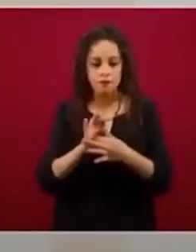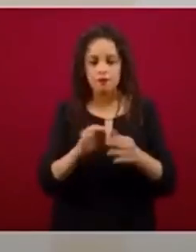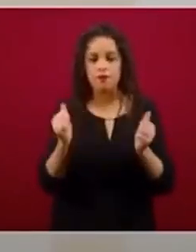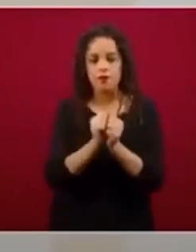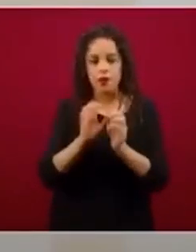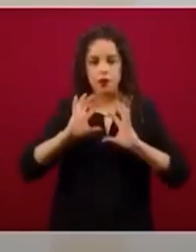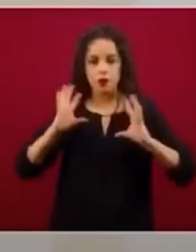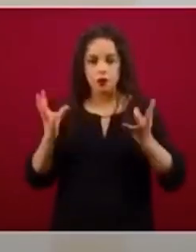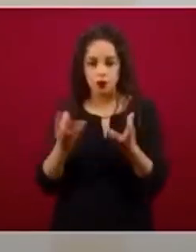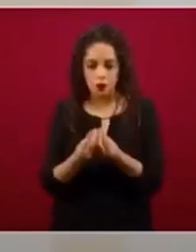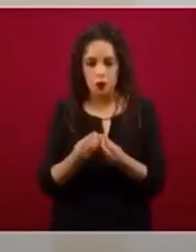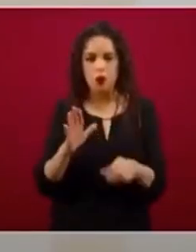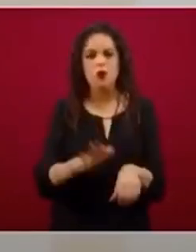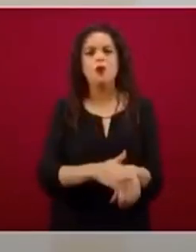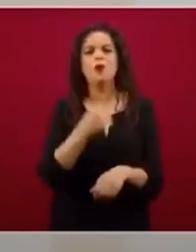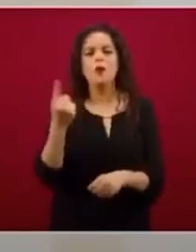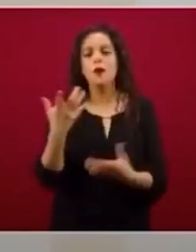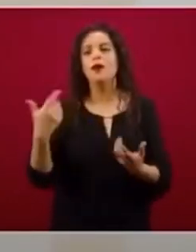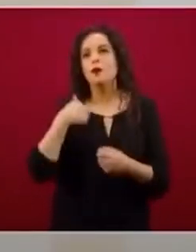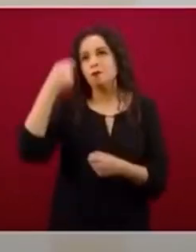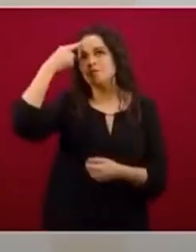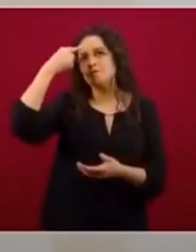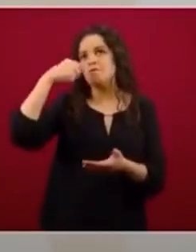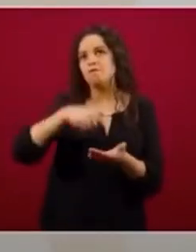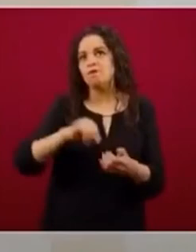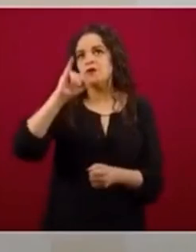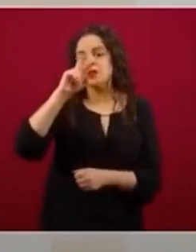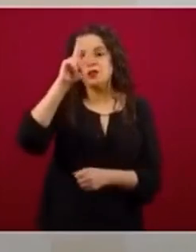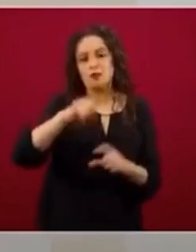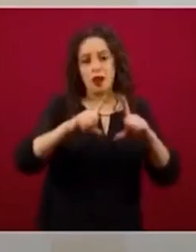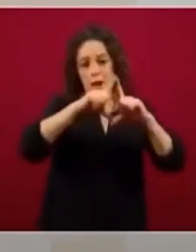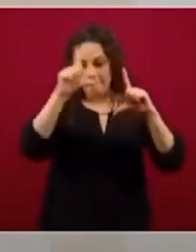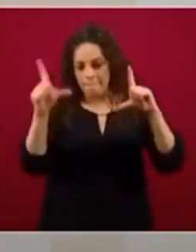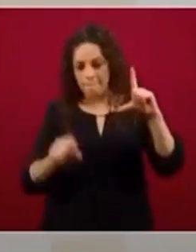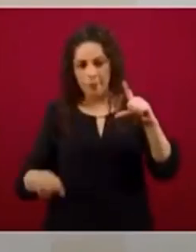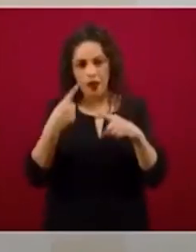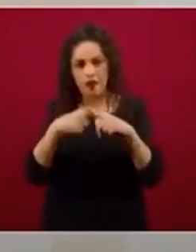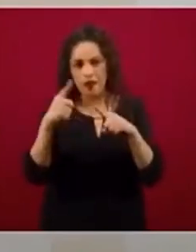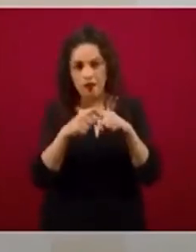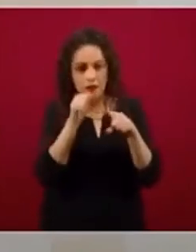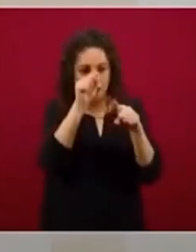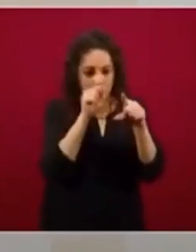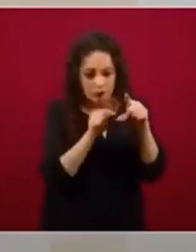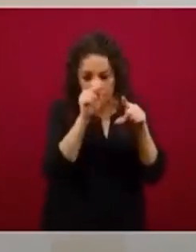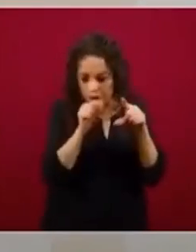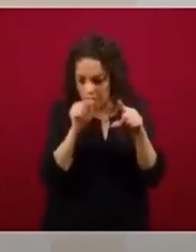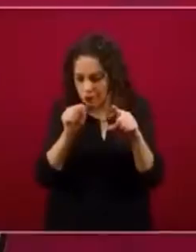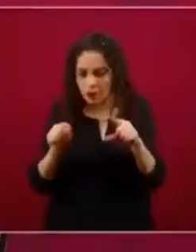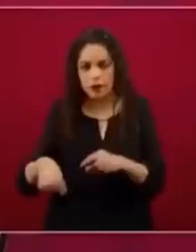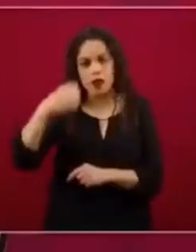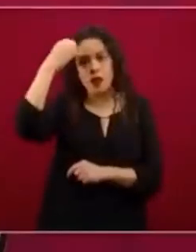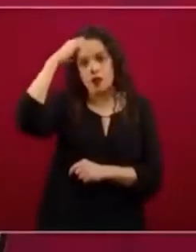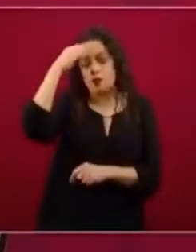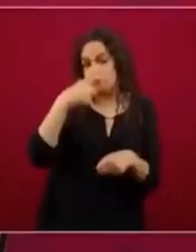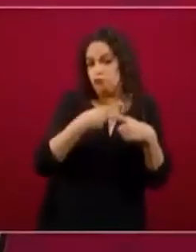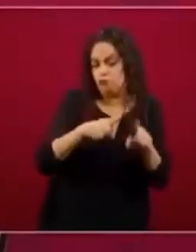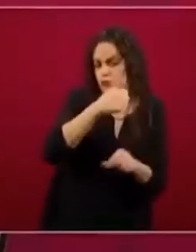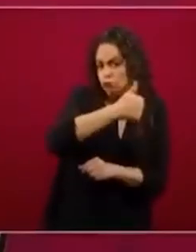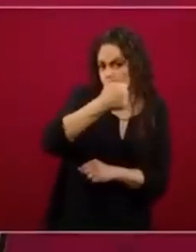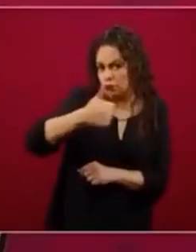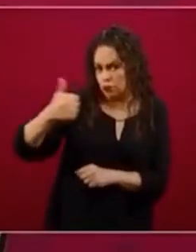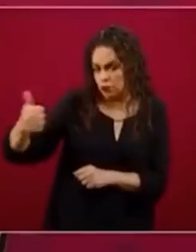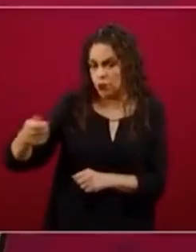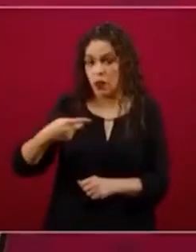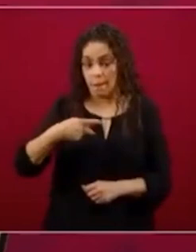¿Por qué? Porque creemos que está ahí en todos los rincones de México, en experiencias muy distintas